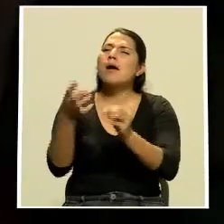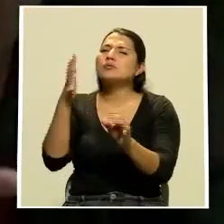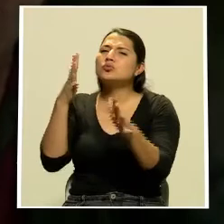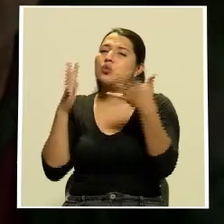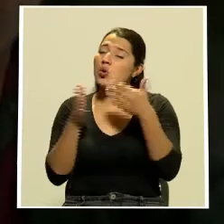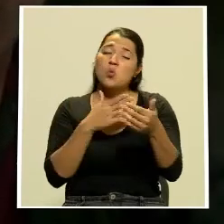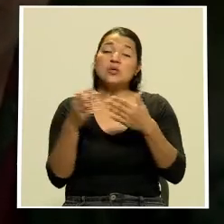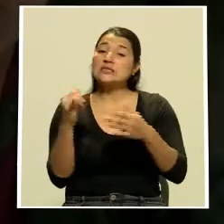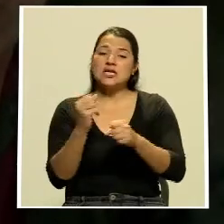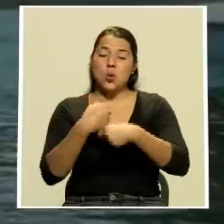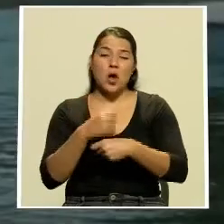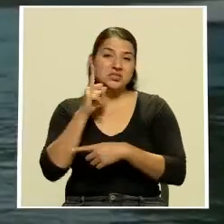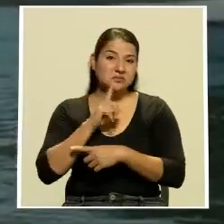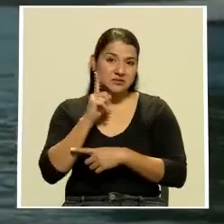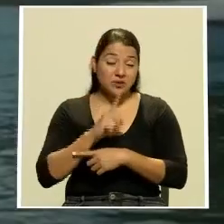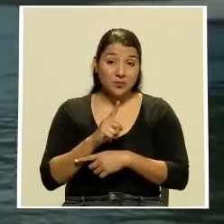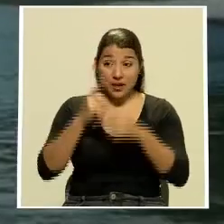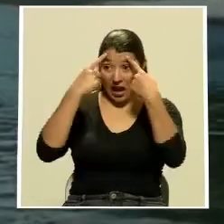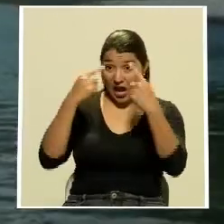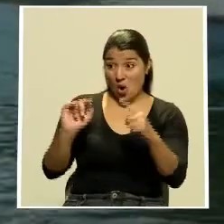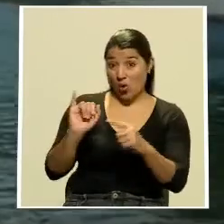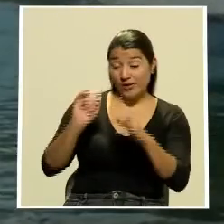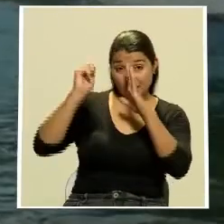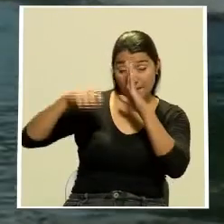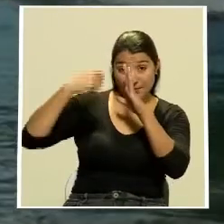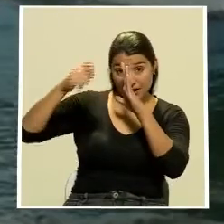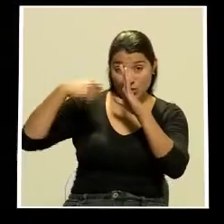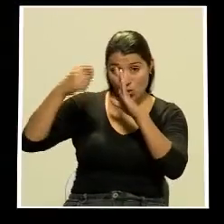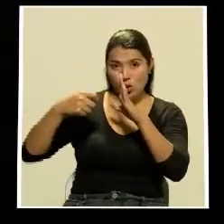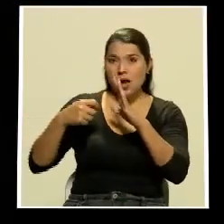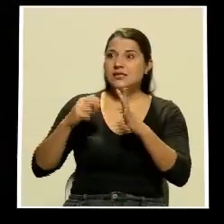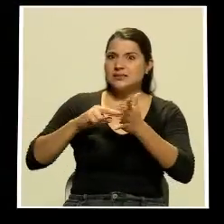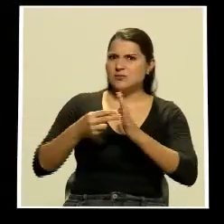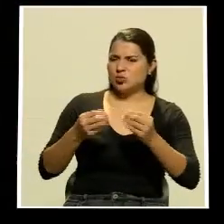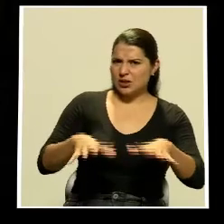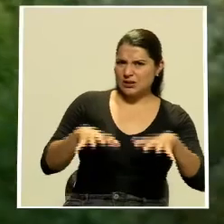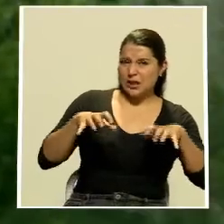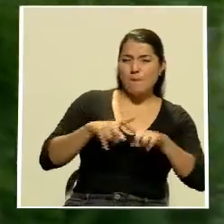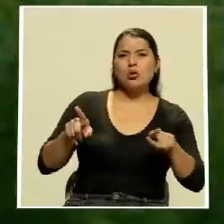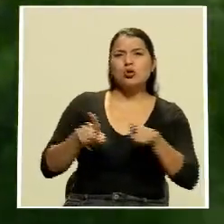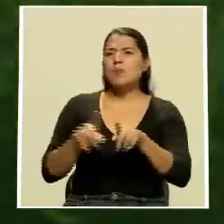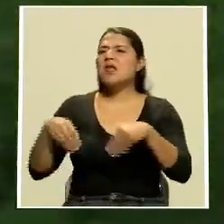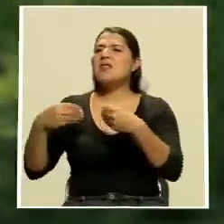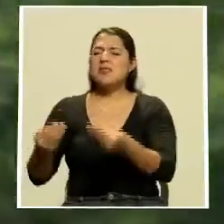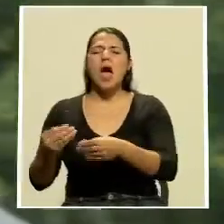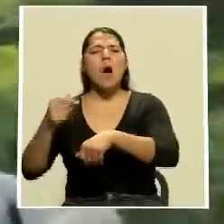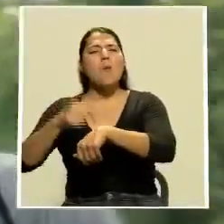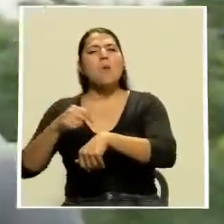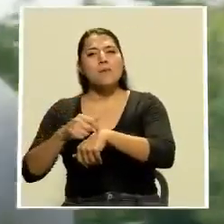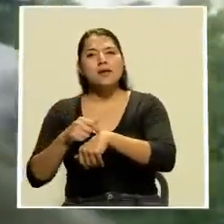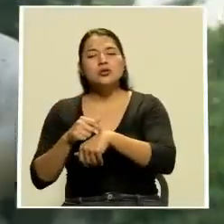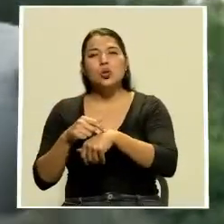artificialmente el resultado es un largometraje que sin dejar de lado la construcción de tensión dramática le da espacio a los momentos digresivos y a los